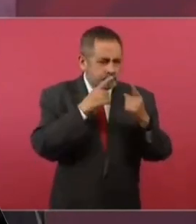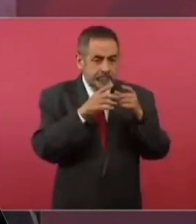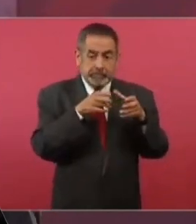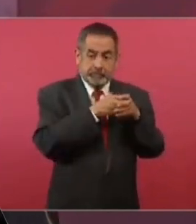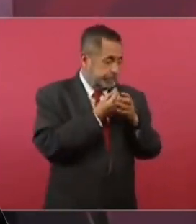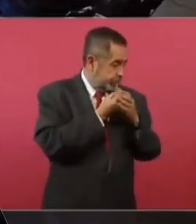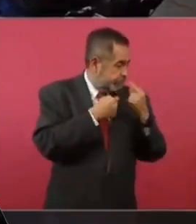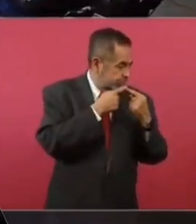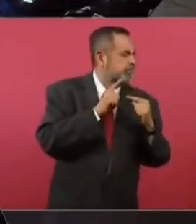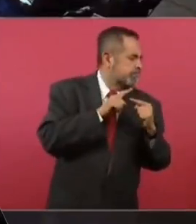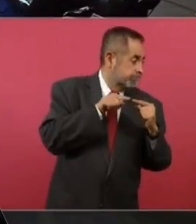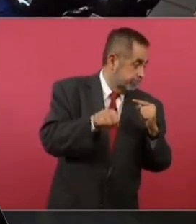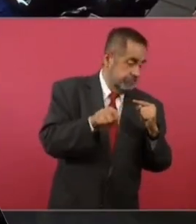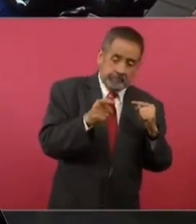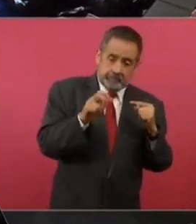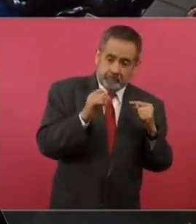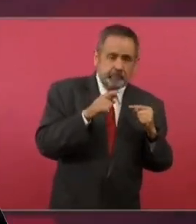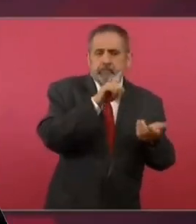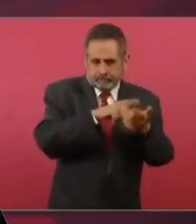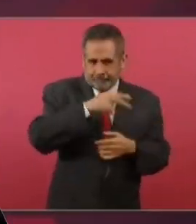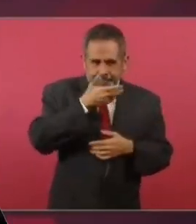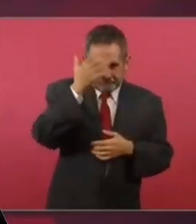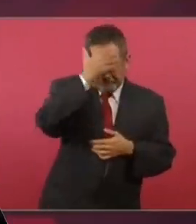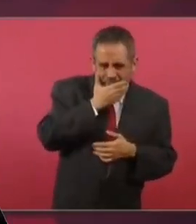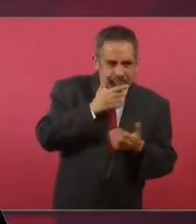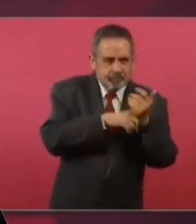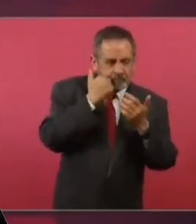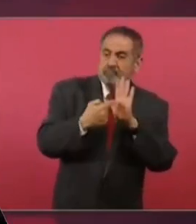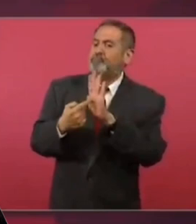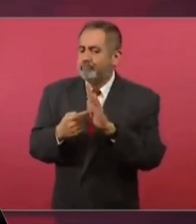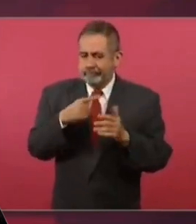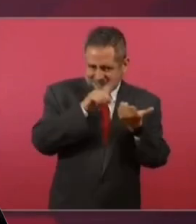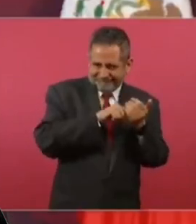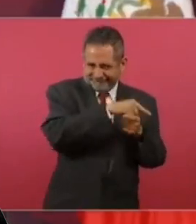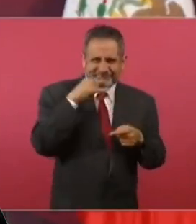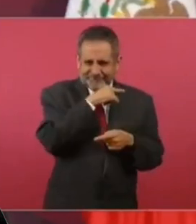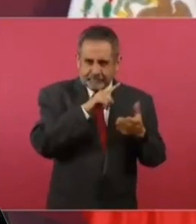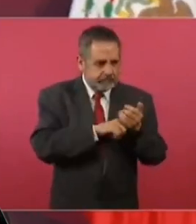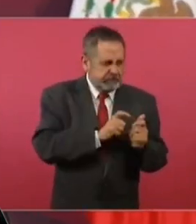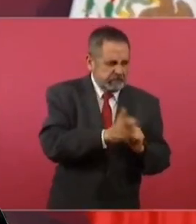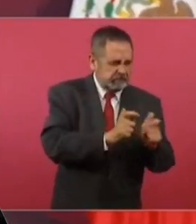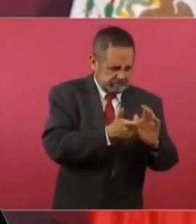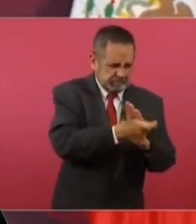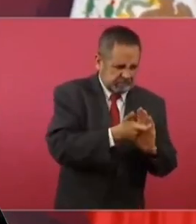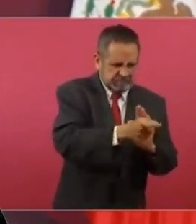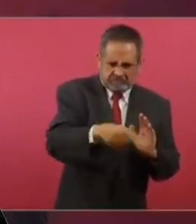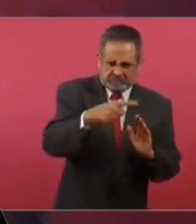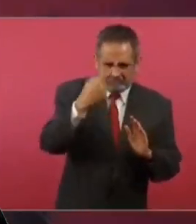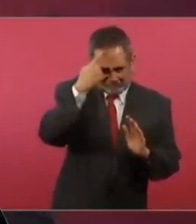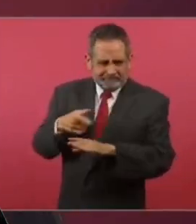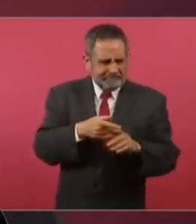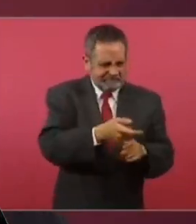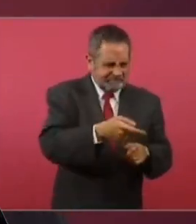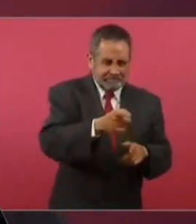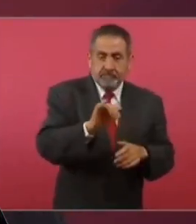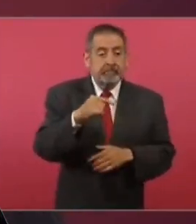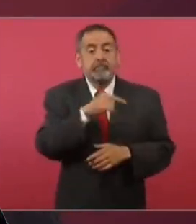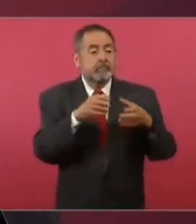consulta arriba con los que no dan la cara, pero sí actúan y son los que aportan dinero para las campañas, para la guerra sucia.